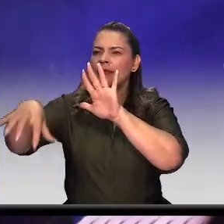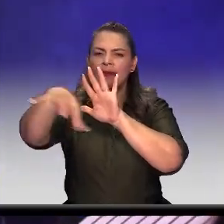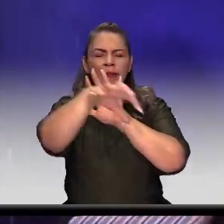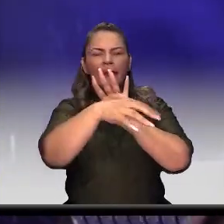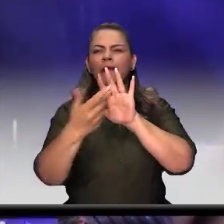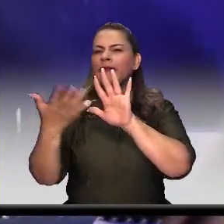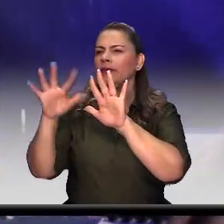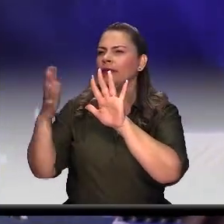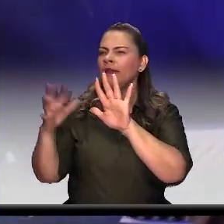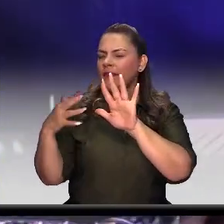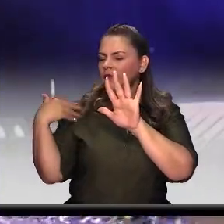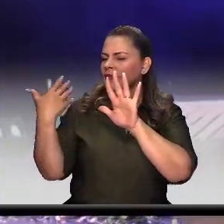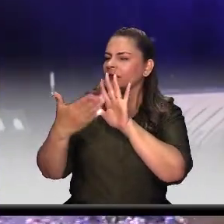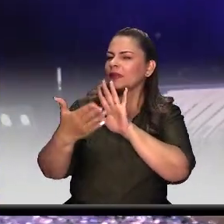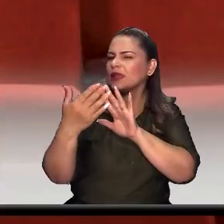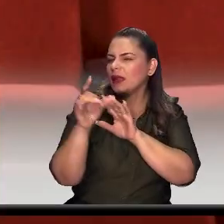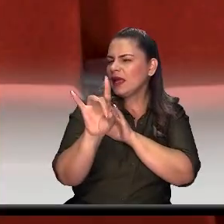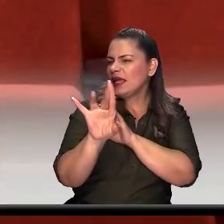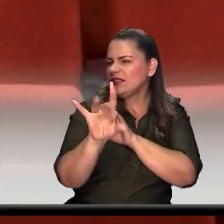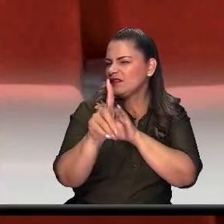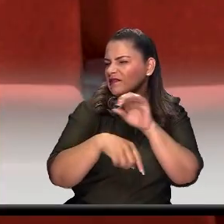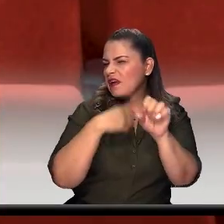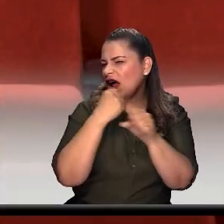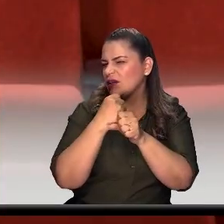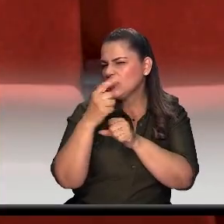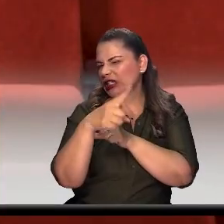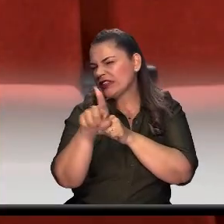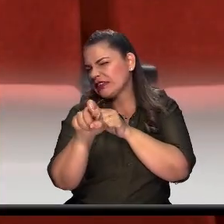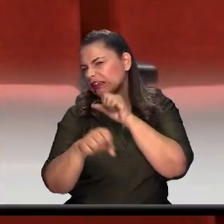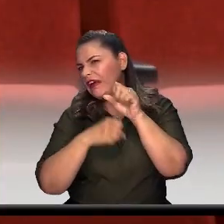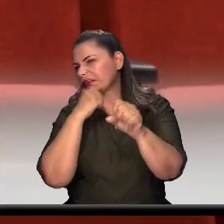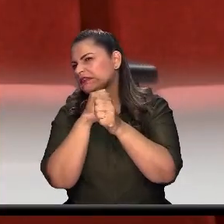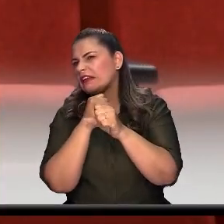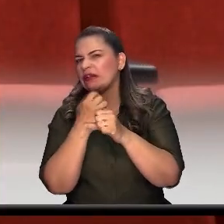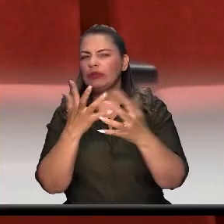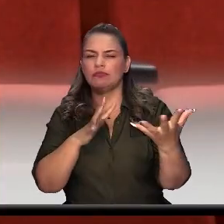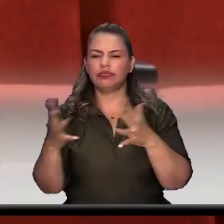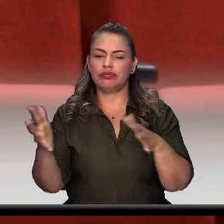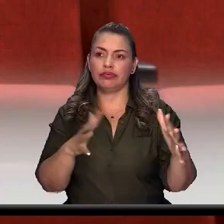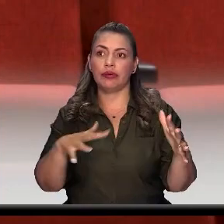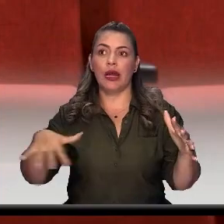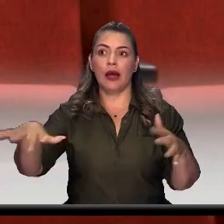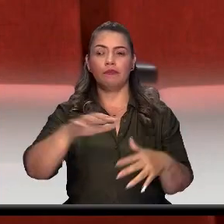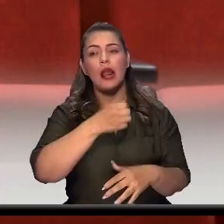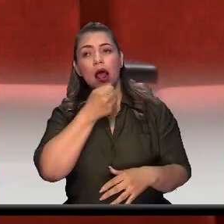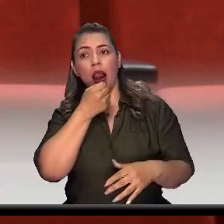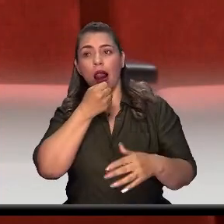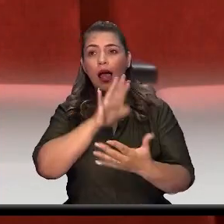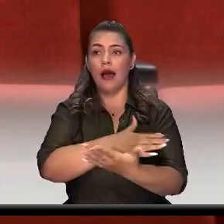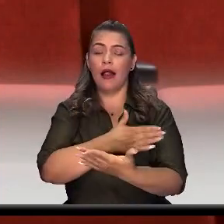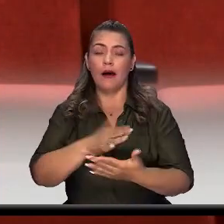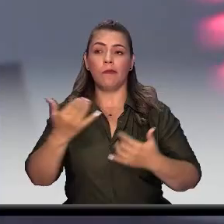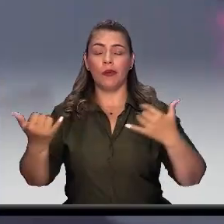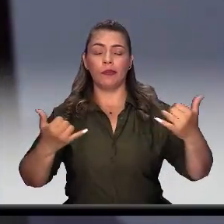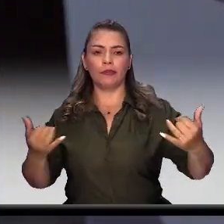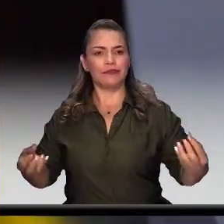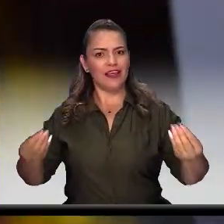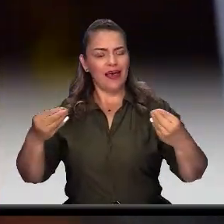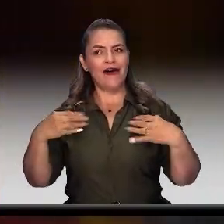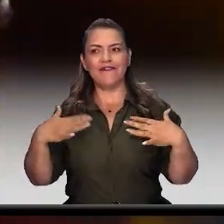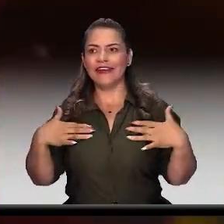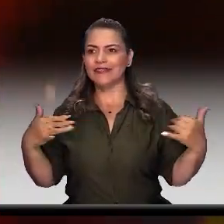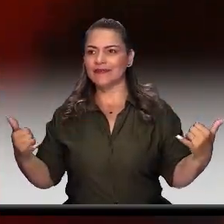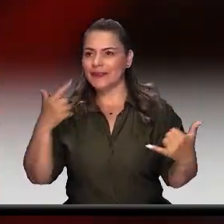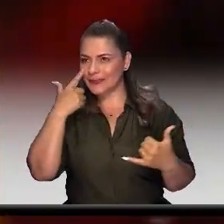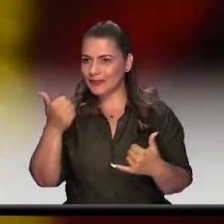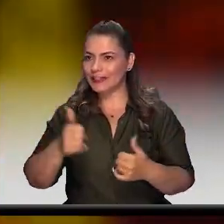de 15, 16 años cantando, llevando alegría a diferentes personas, y la verdad ha sido algo muy bueno. Durante